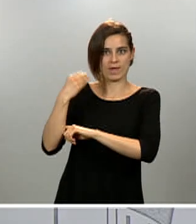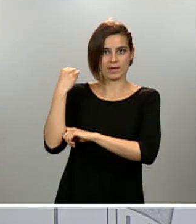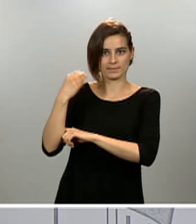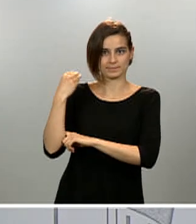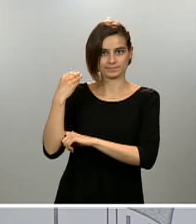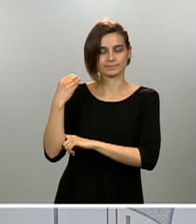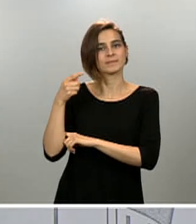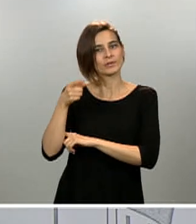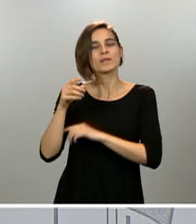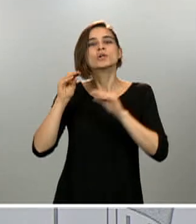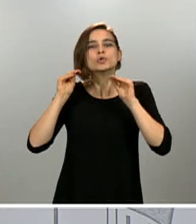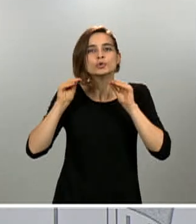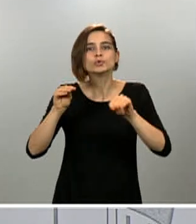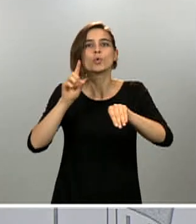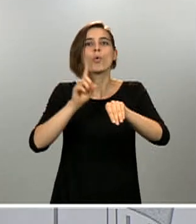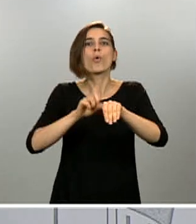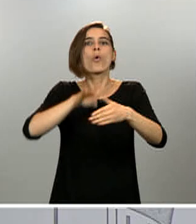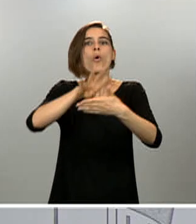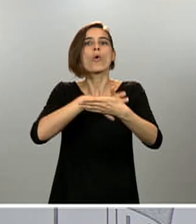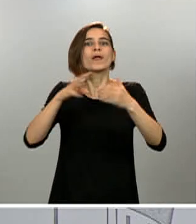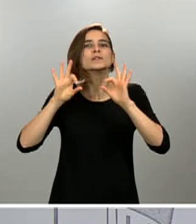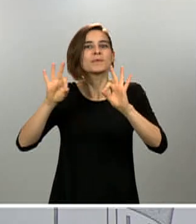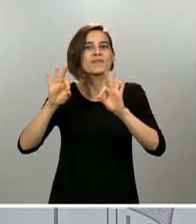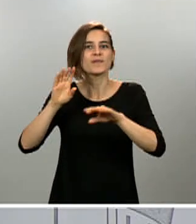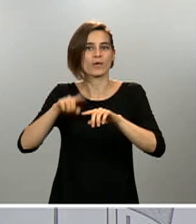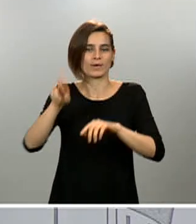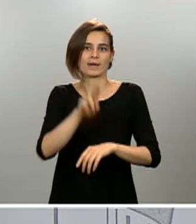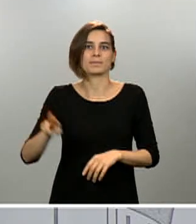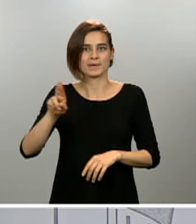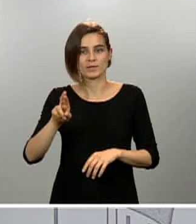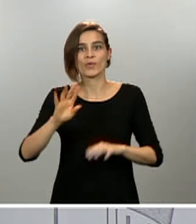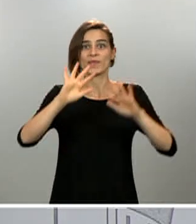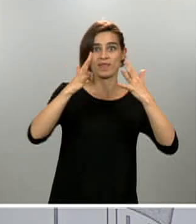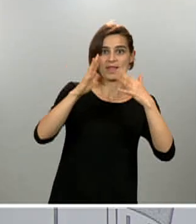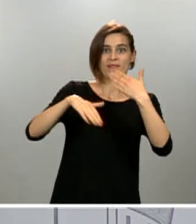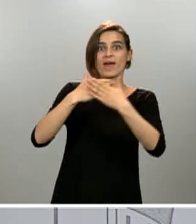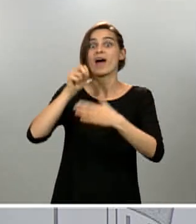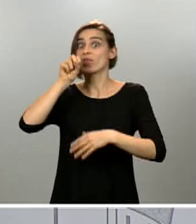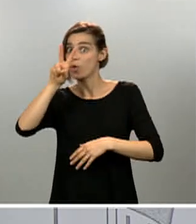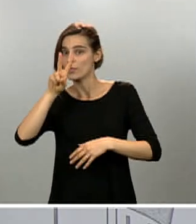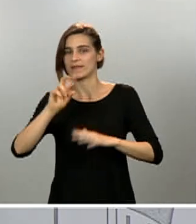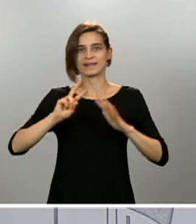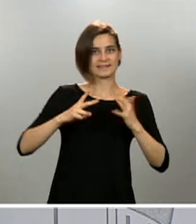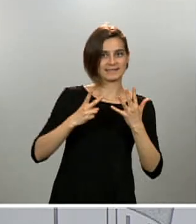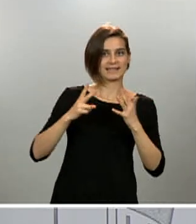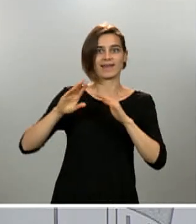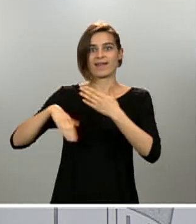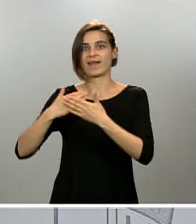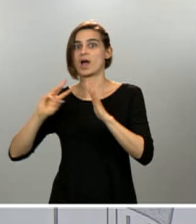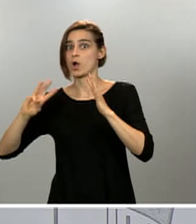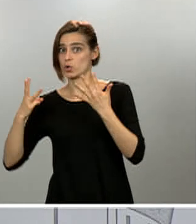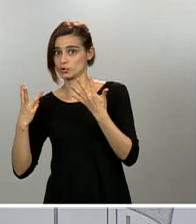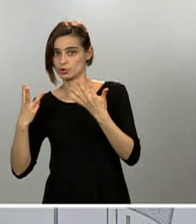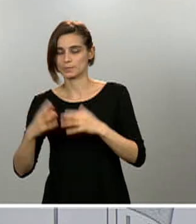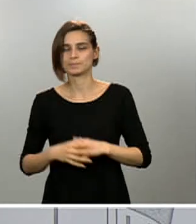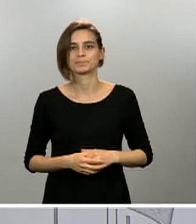una franja específica, insisto, de diez a doce y de siete a ocho. Y el paseo, los paseos autorizados ya para los